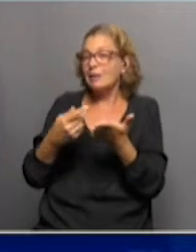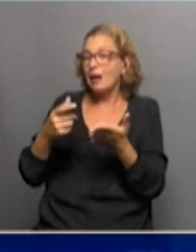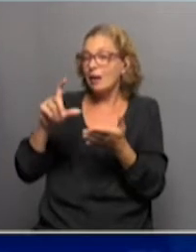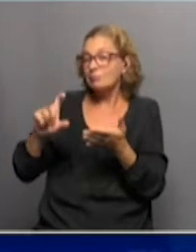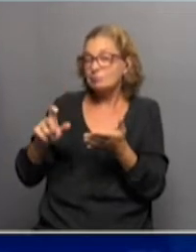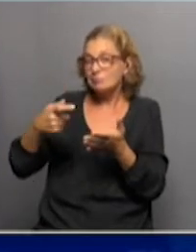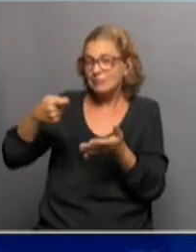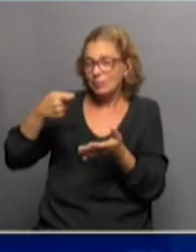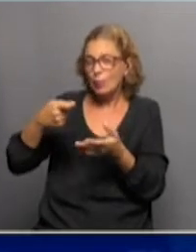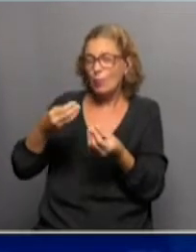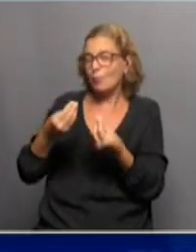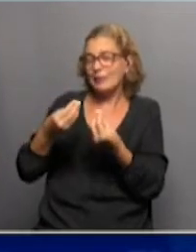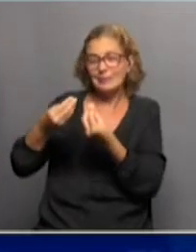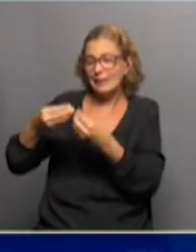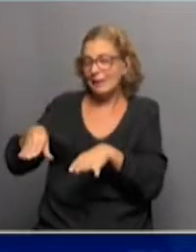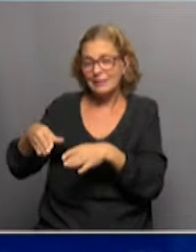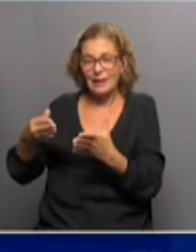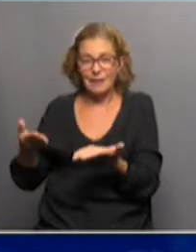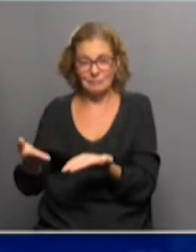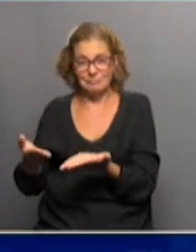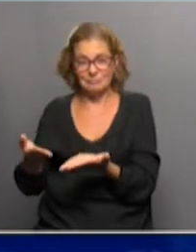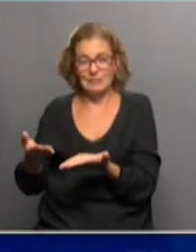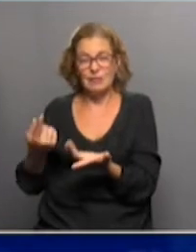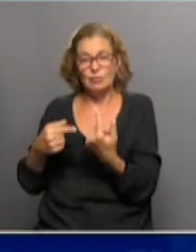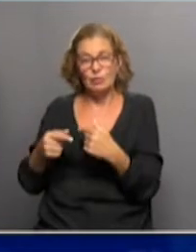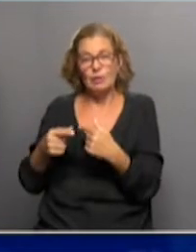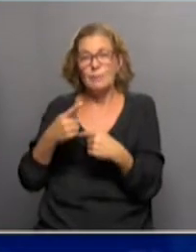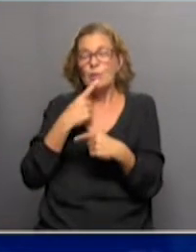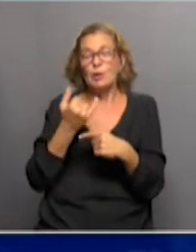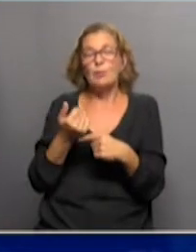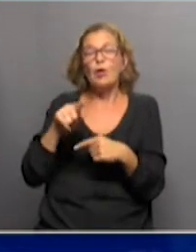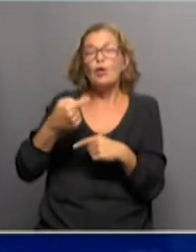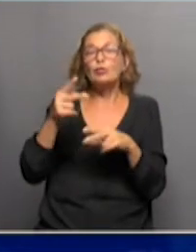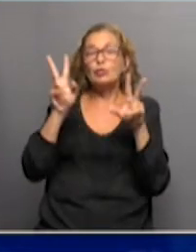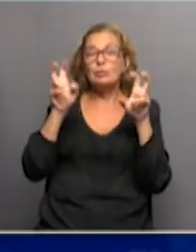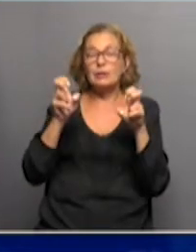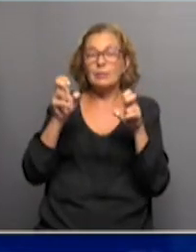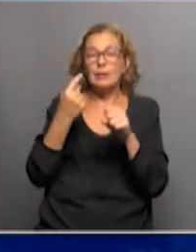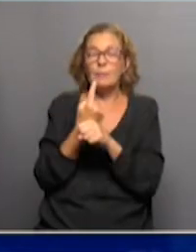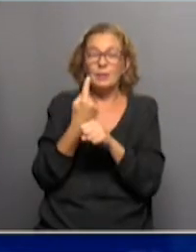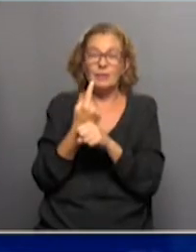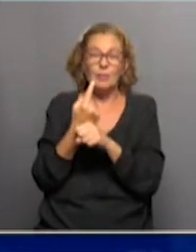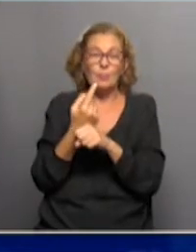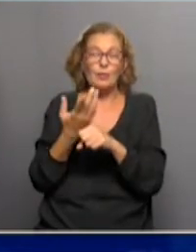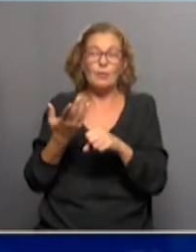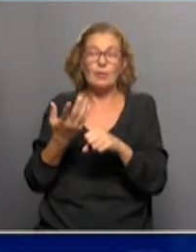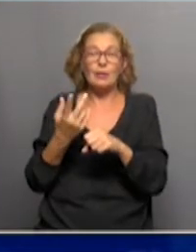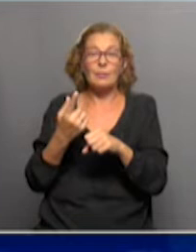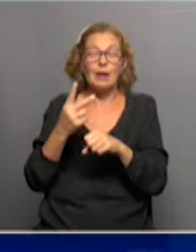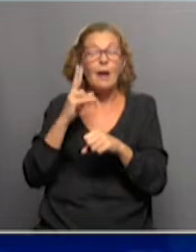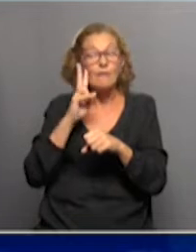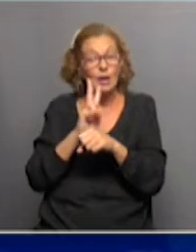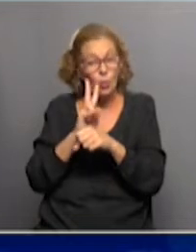desperdiciando dosis. Y, bueno, otra cuestión que en principio habría que tener la